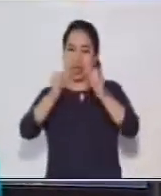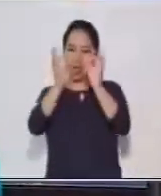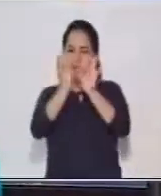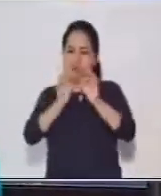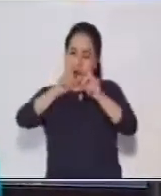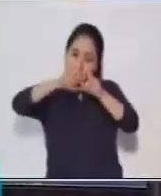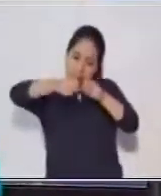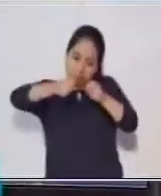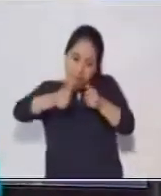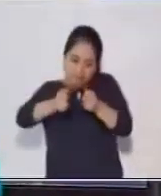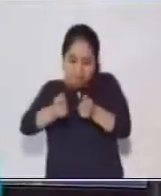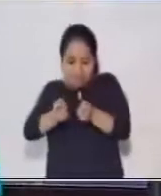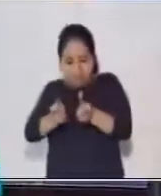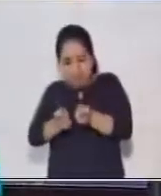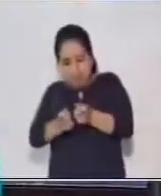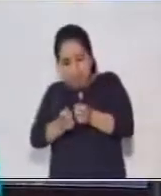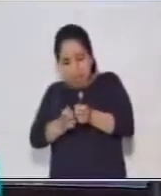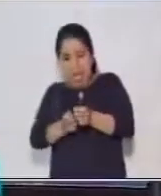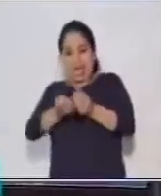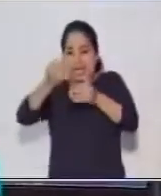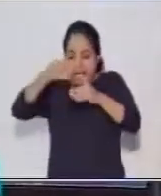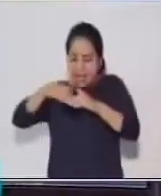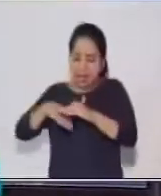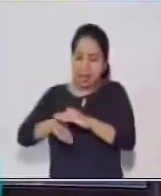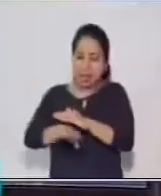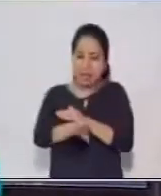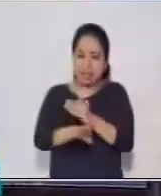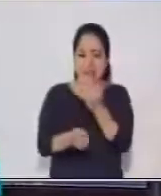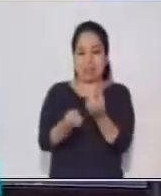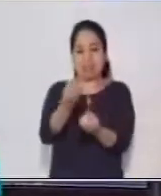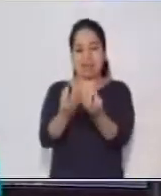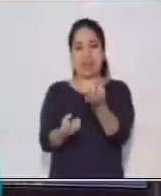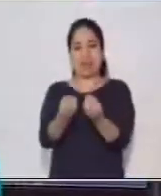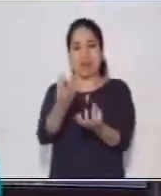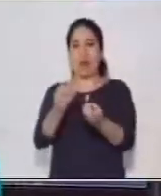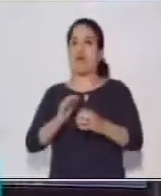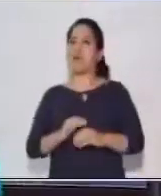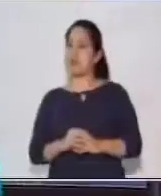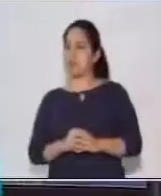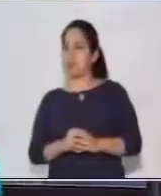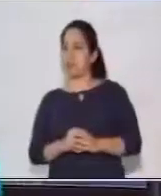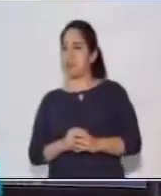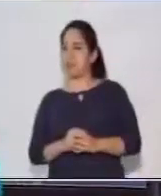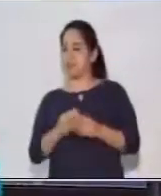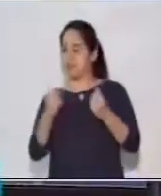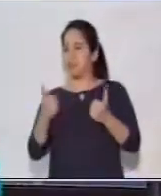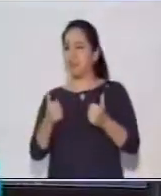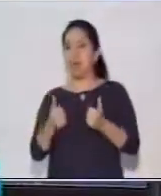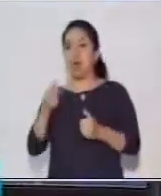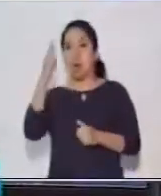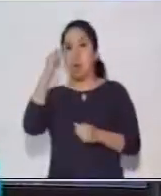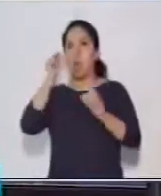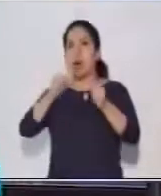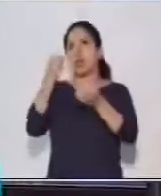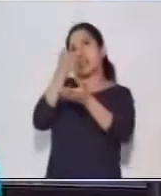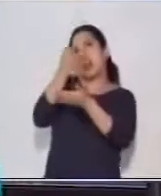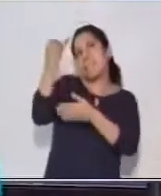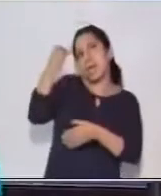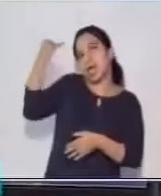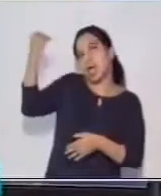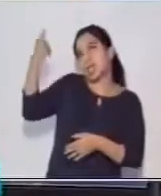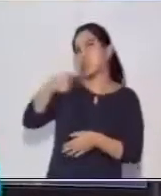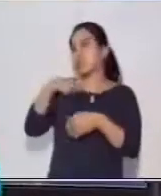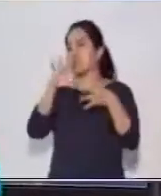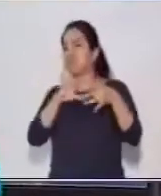moldes y las mete en el horno. Muy bien, recuerda que puedes imaginarte también lo que yo te voy contando.